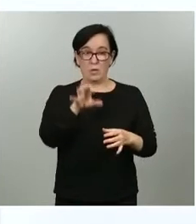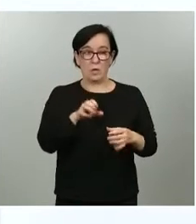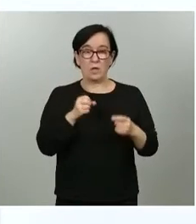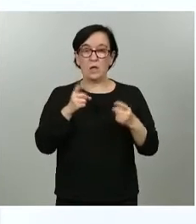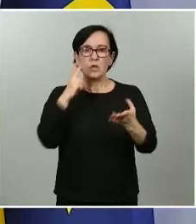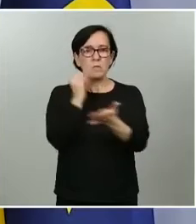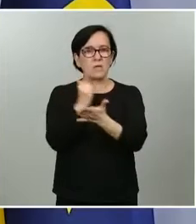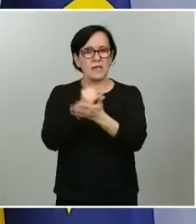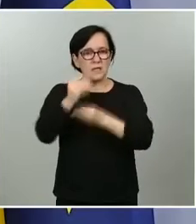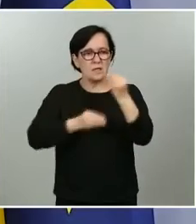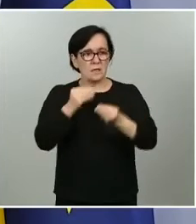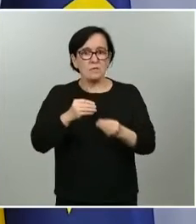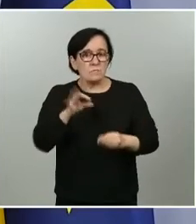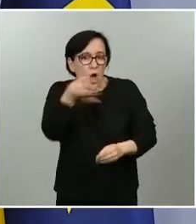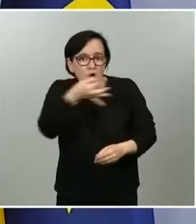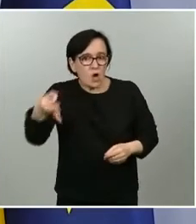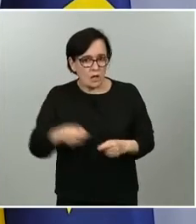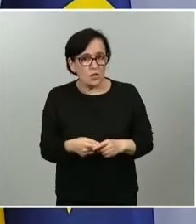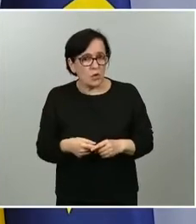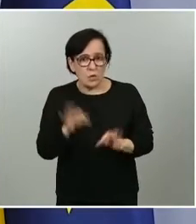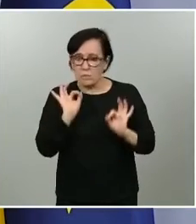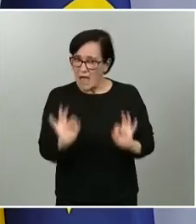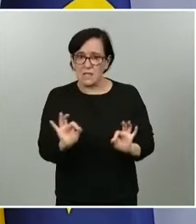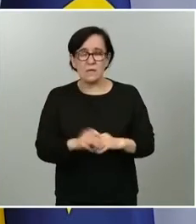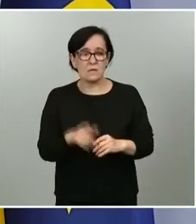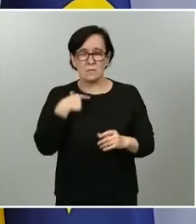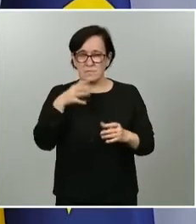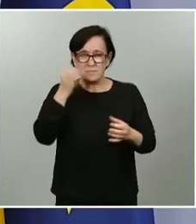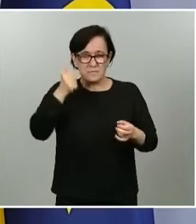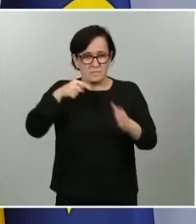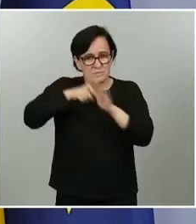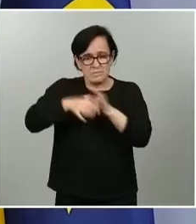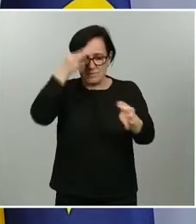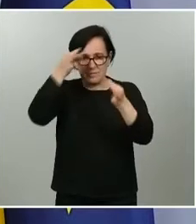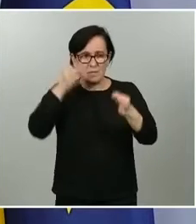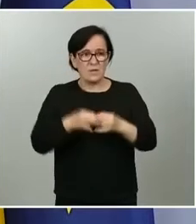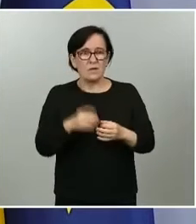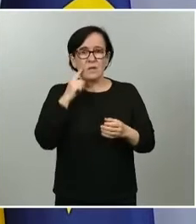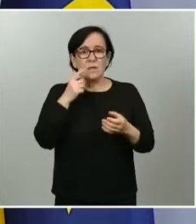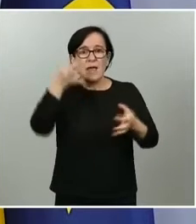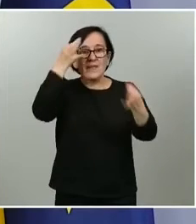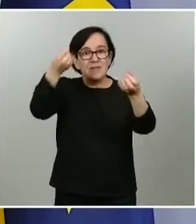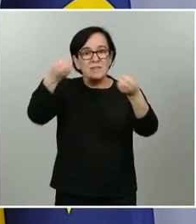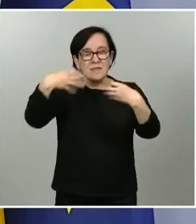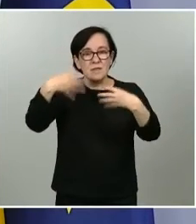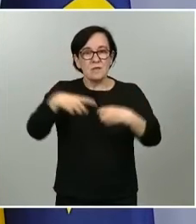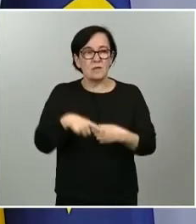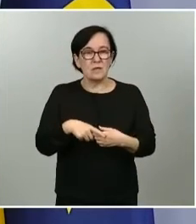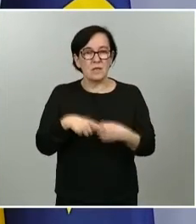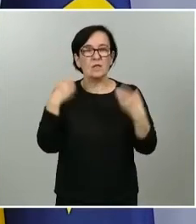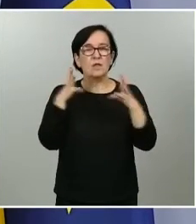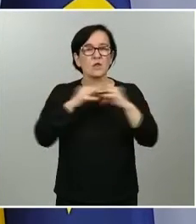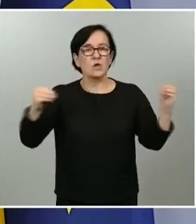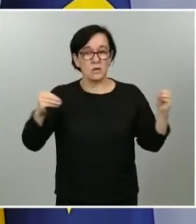del mundo y este dato es correcto lo voy a precisar además son los datos que da la universidad John